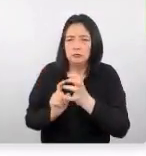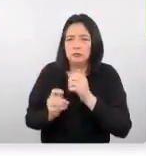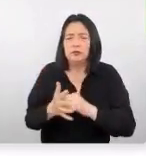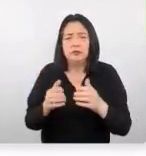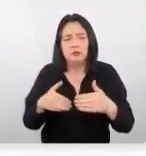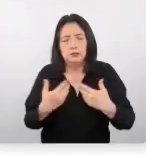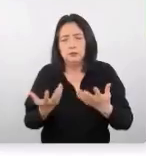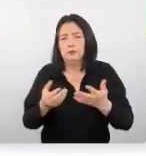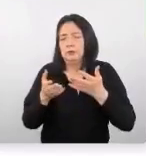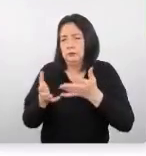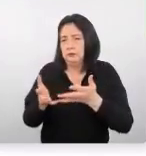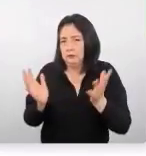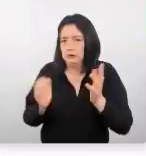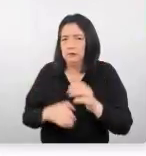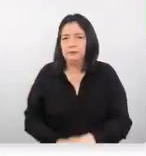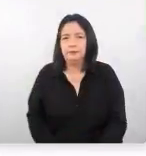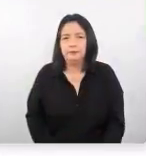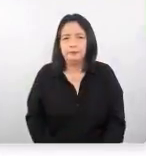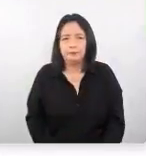algo al destino